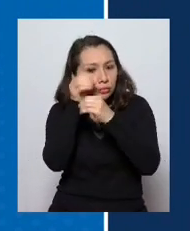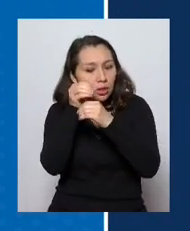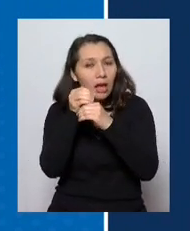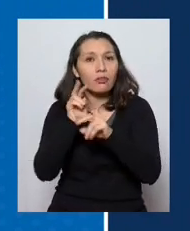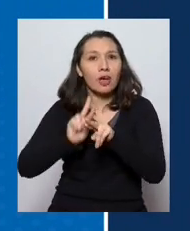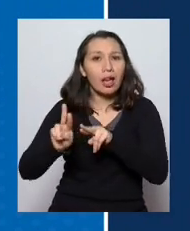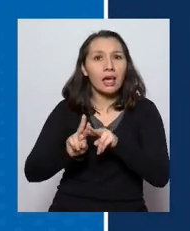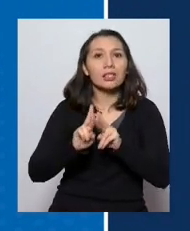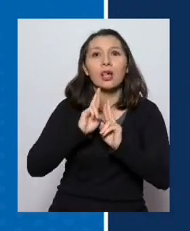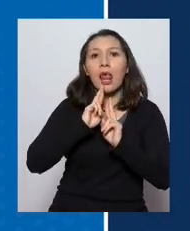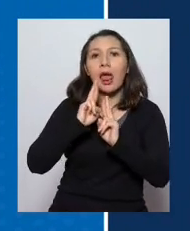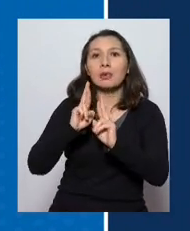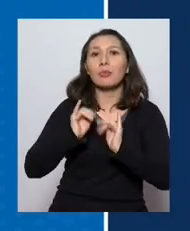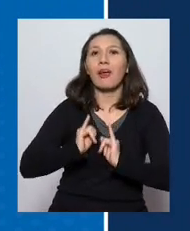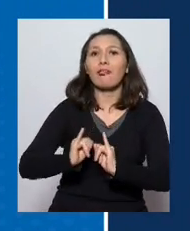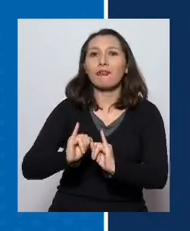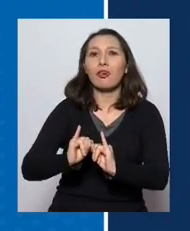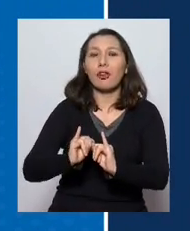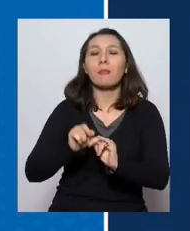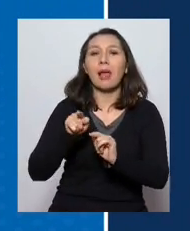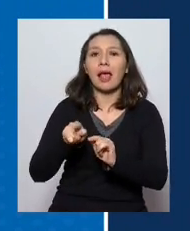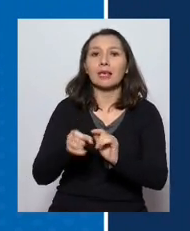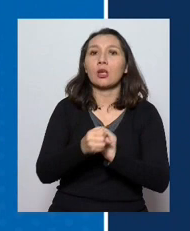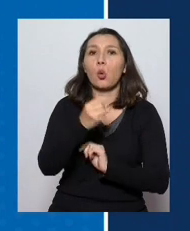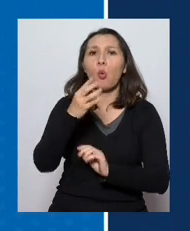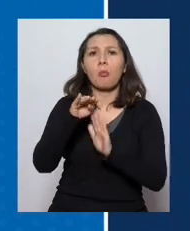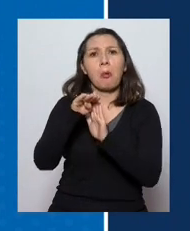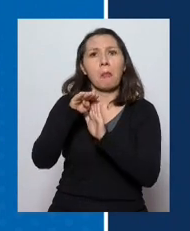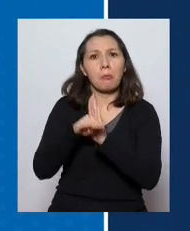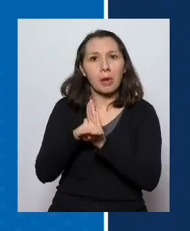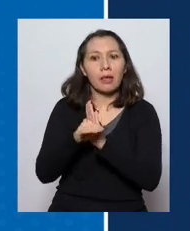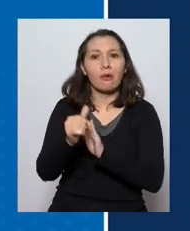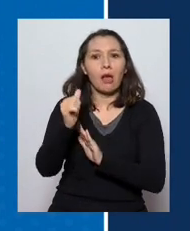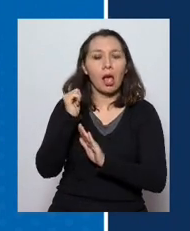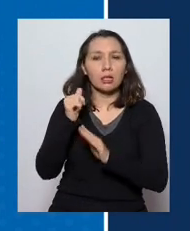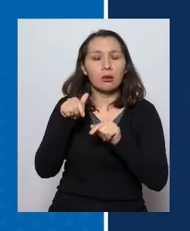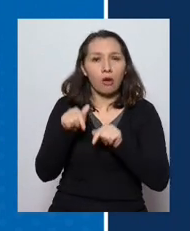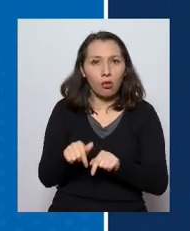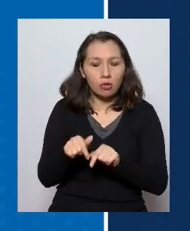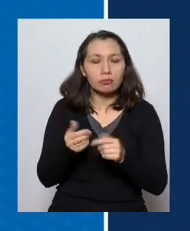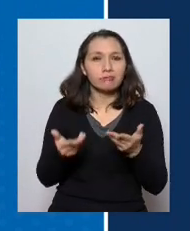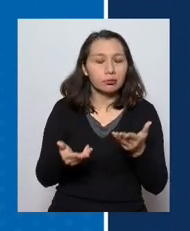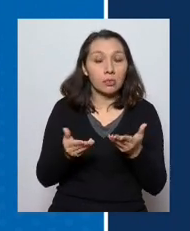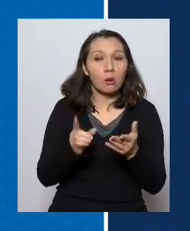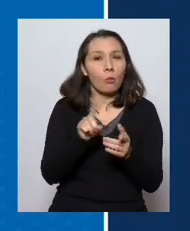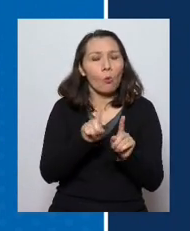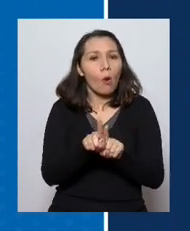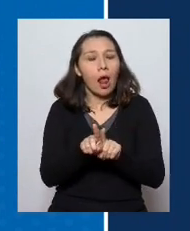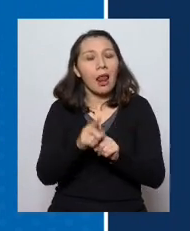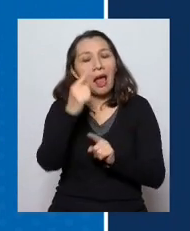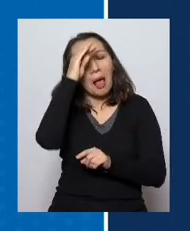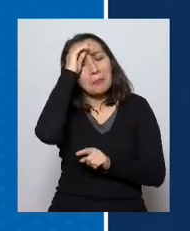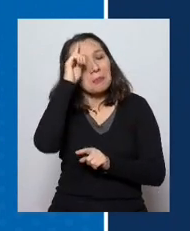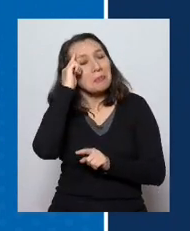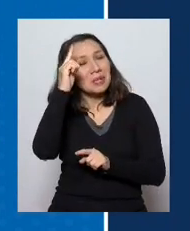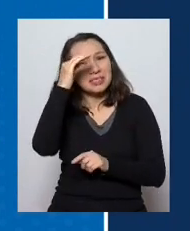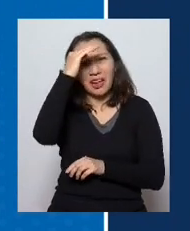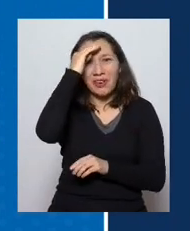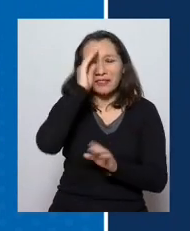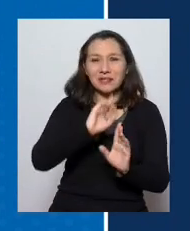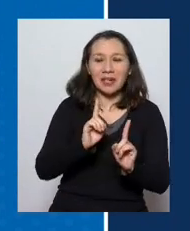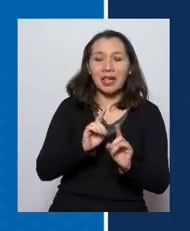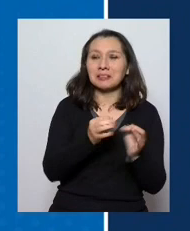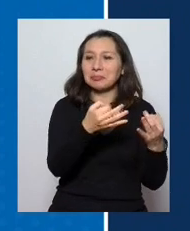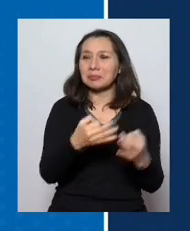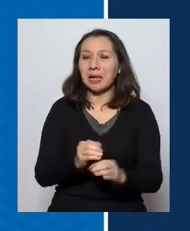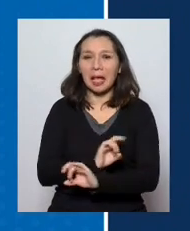que esté informando este número de casos. Por lo tanto, no nos debe llegar a ninguna